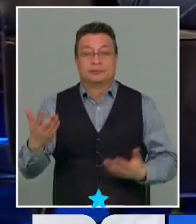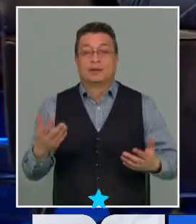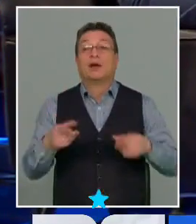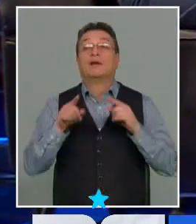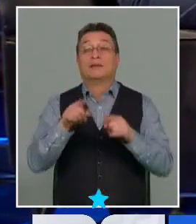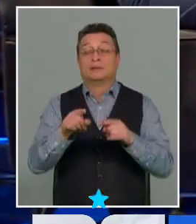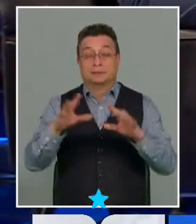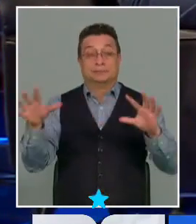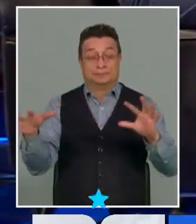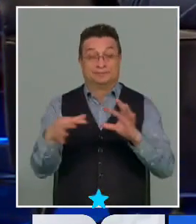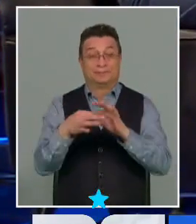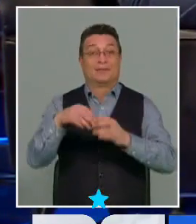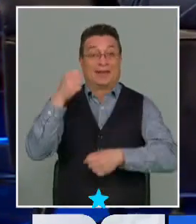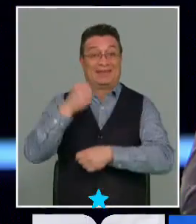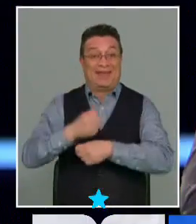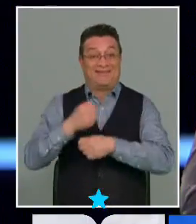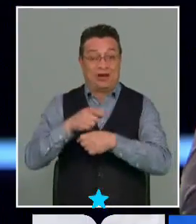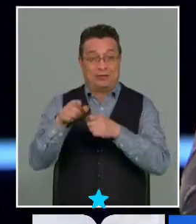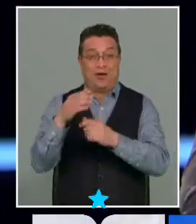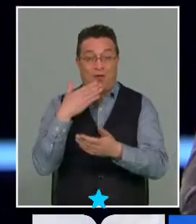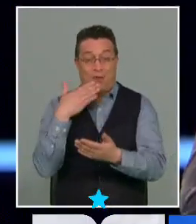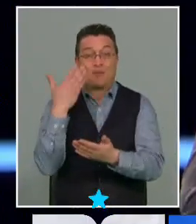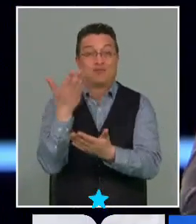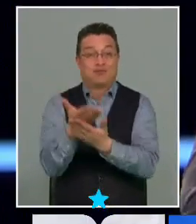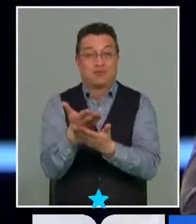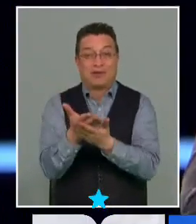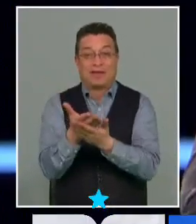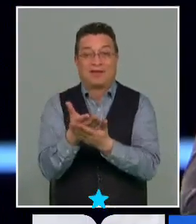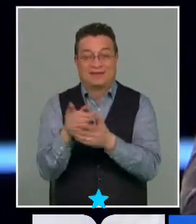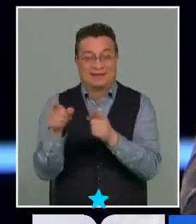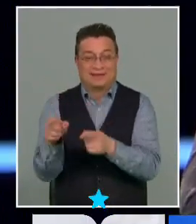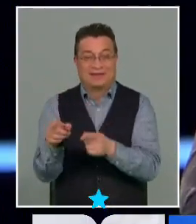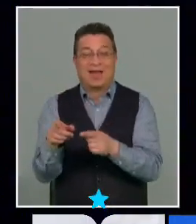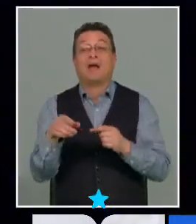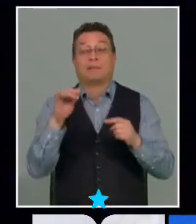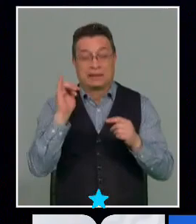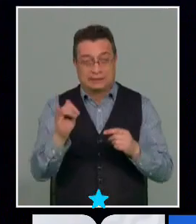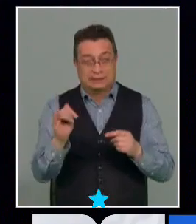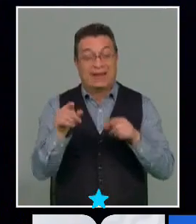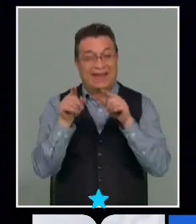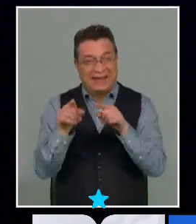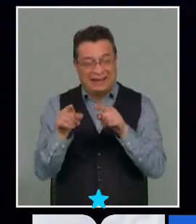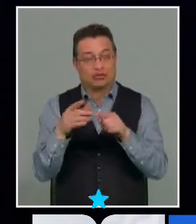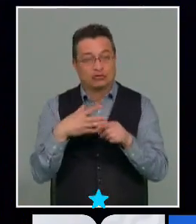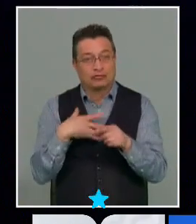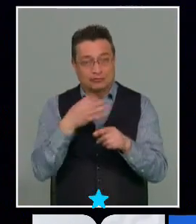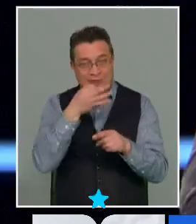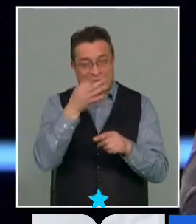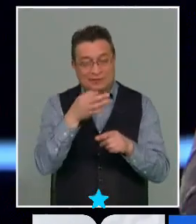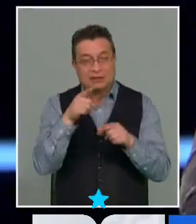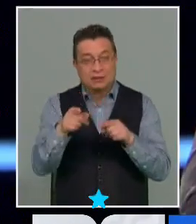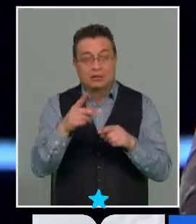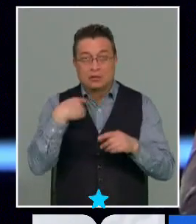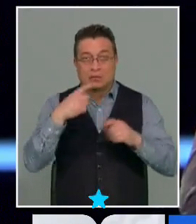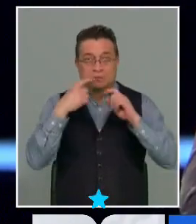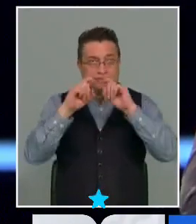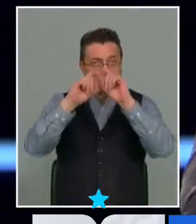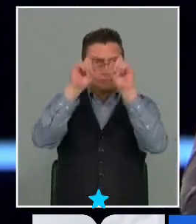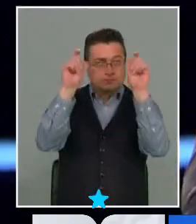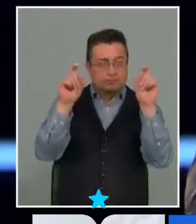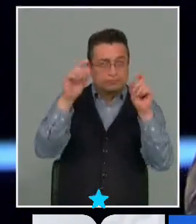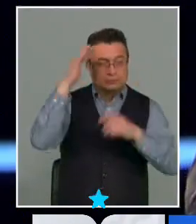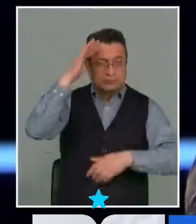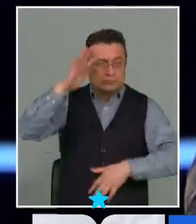a lo que fue el trabajo para llegar a esta propuesta con la propuesta. Claro, y eso es lo que yo voy. El suponer, claro,